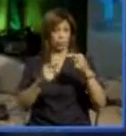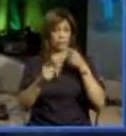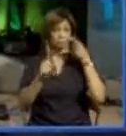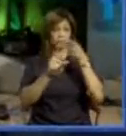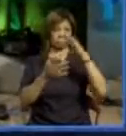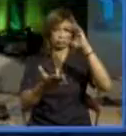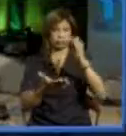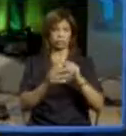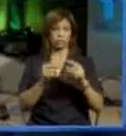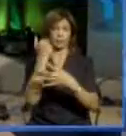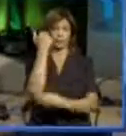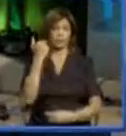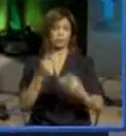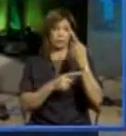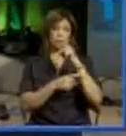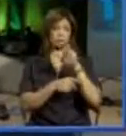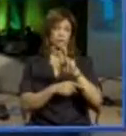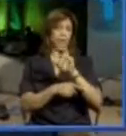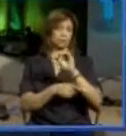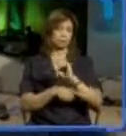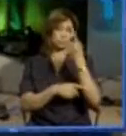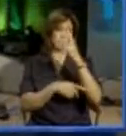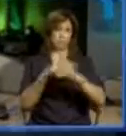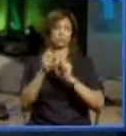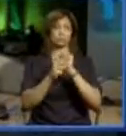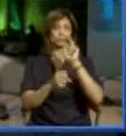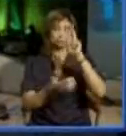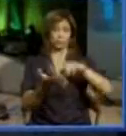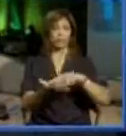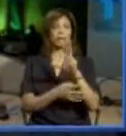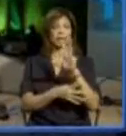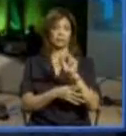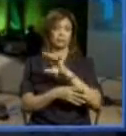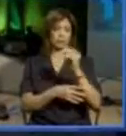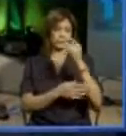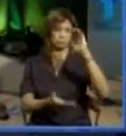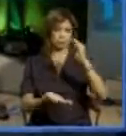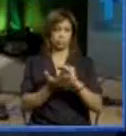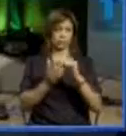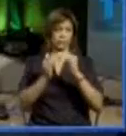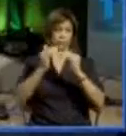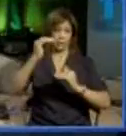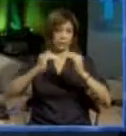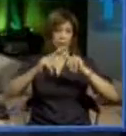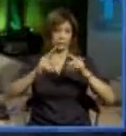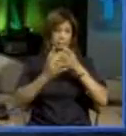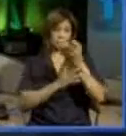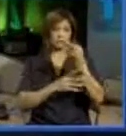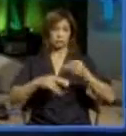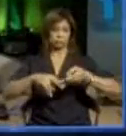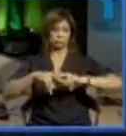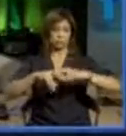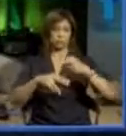la reducción de la pobreza extrema en un 3% para el año 2030 y la reducción de la desigualdad a través del